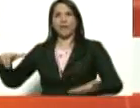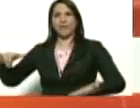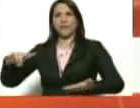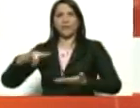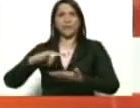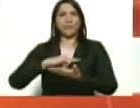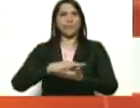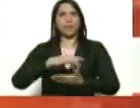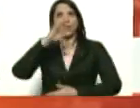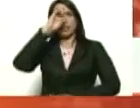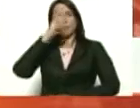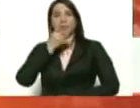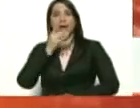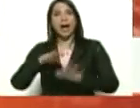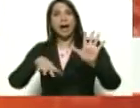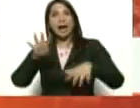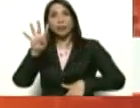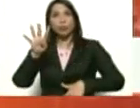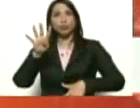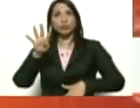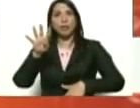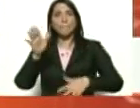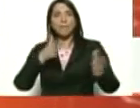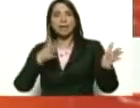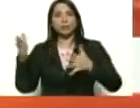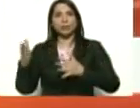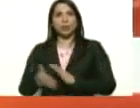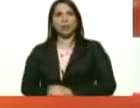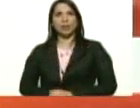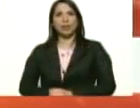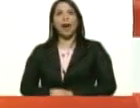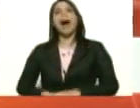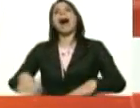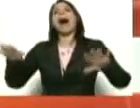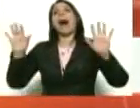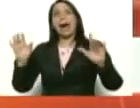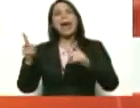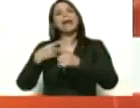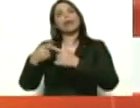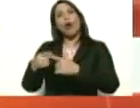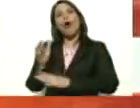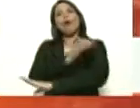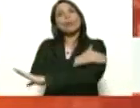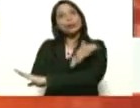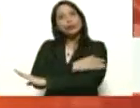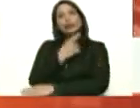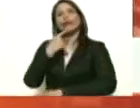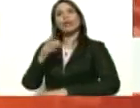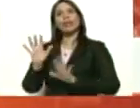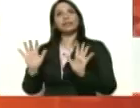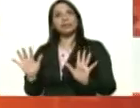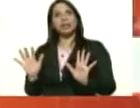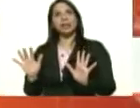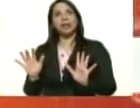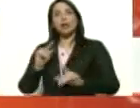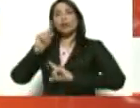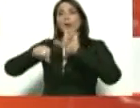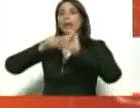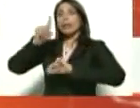República Dominicana el 14 de marzo. Ah, porque sale la derecha en sus cuentas de Twitter